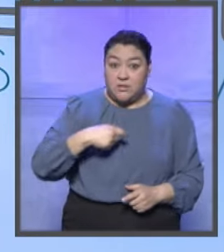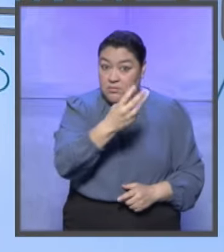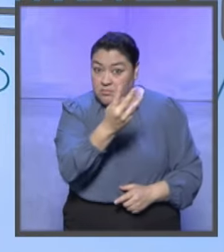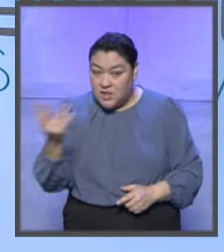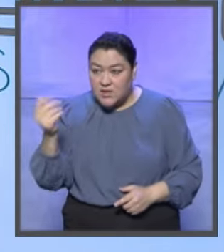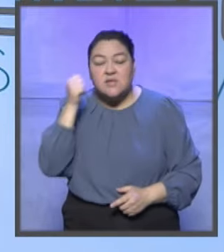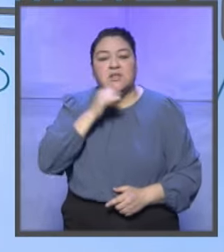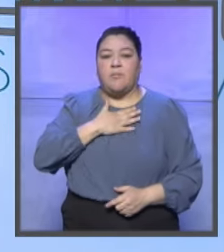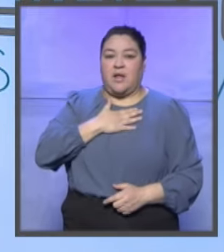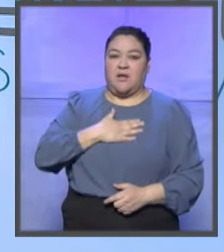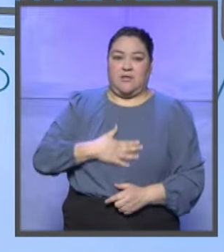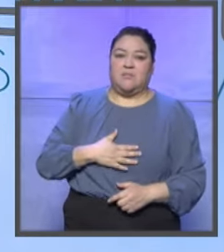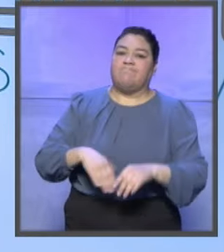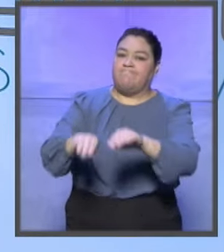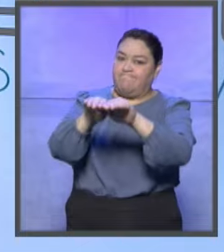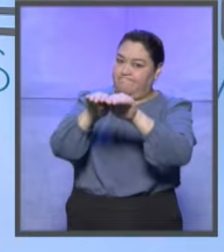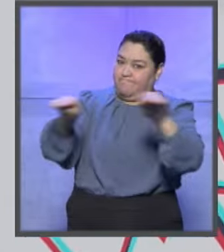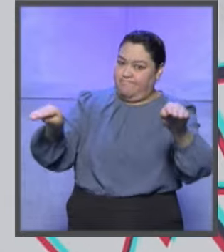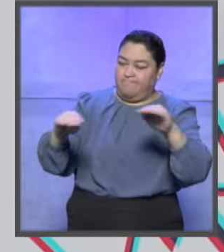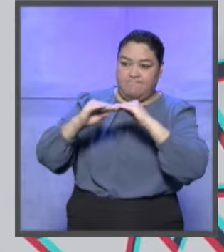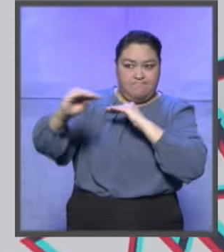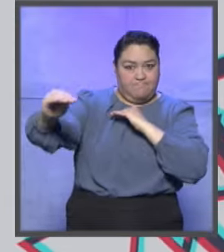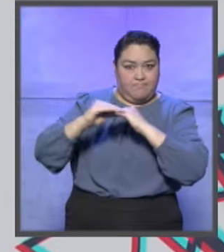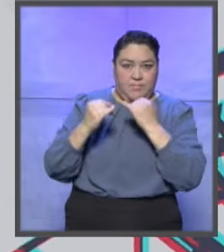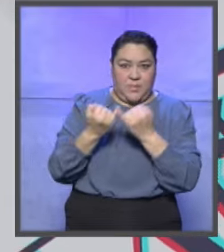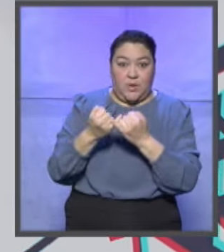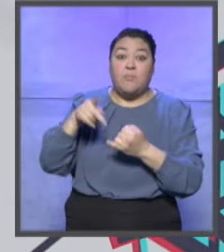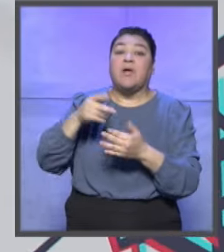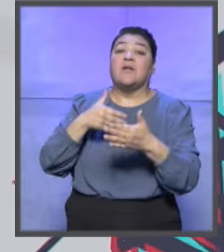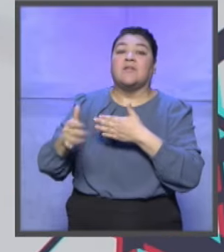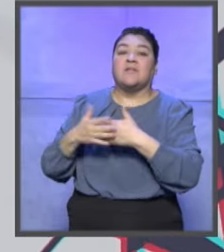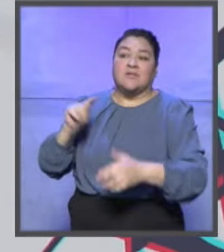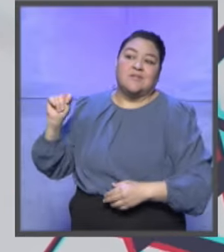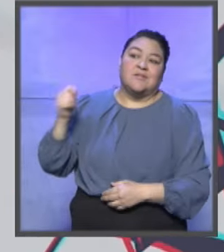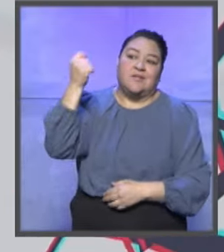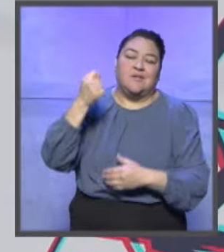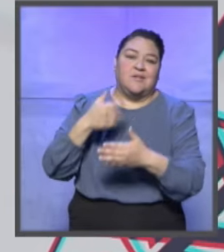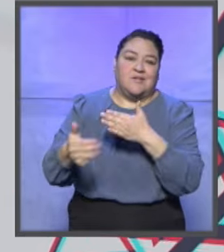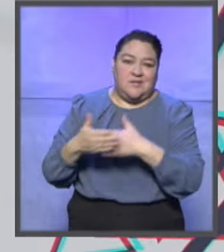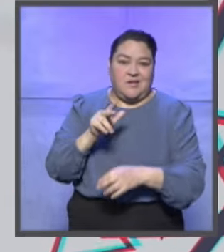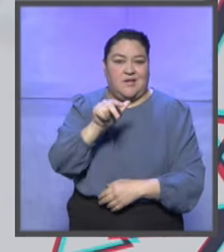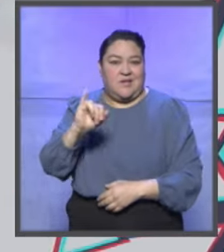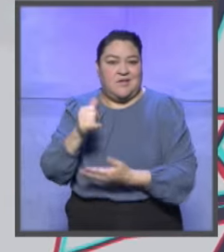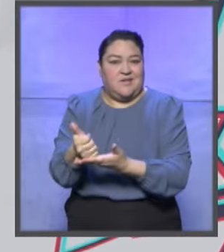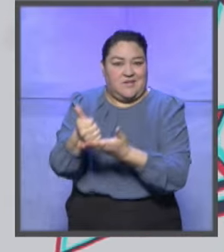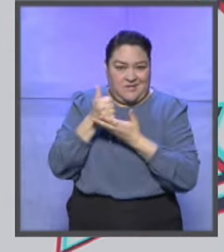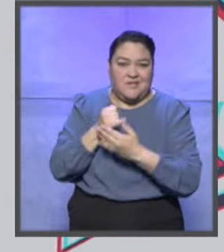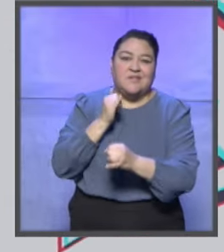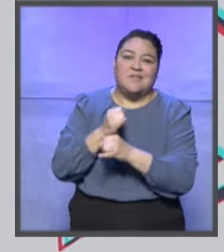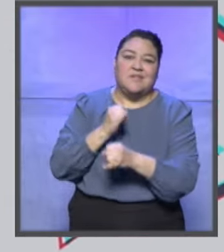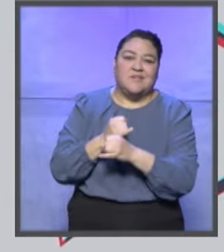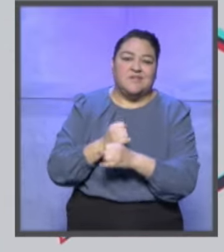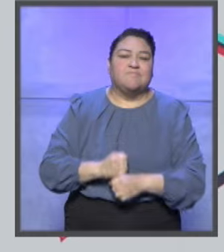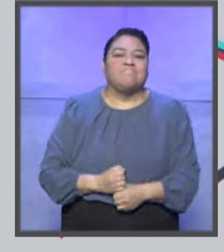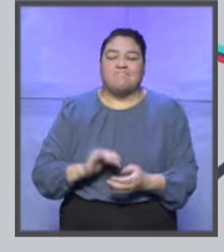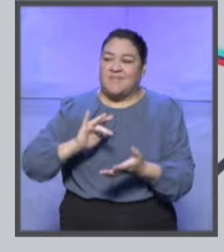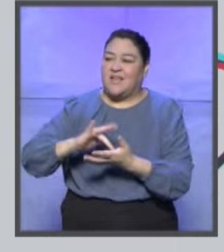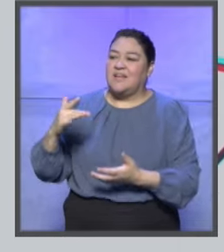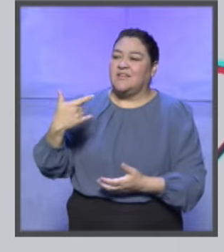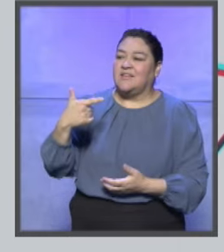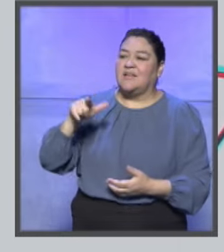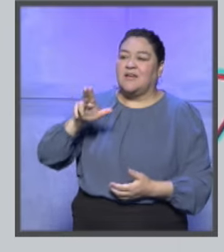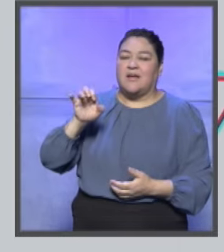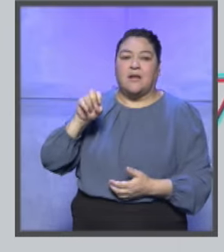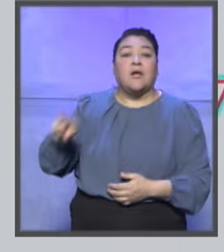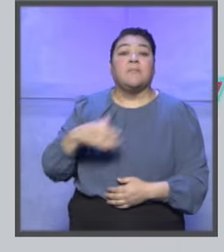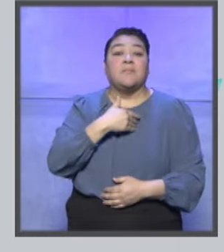todos serán juzgados de manera igual. Y con un elemento adicional, la tecnología y el ciberespacio. Y la tecnología como una herramienta muy importante. Bueno, Sergio Arturo Guerrero